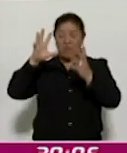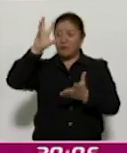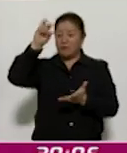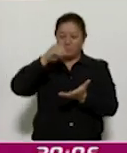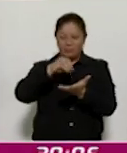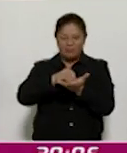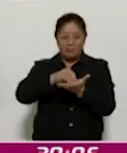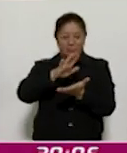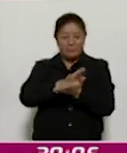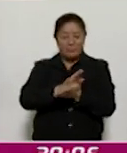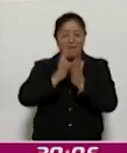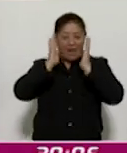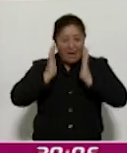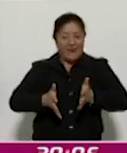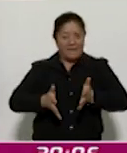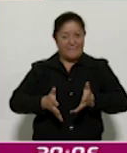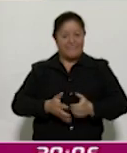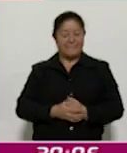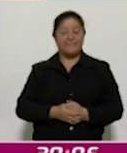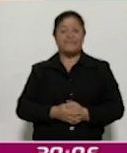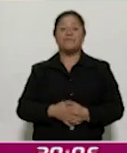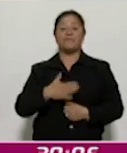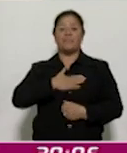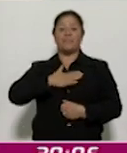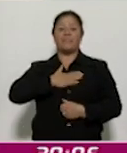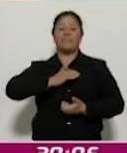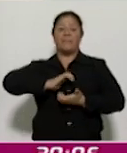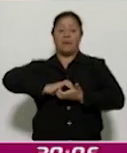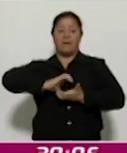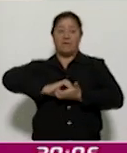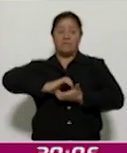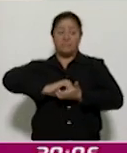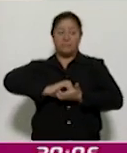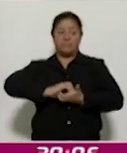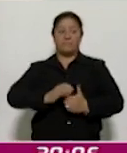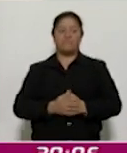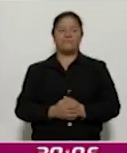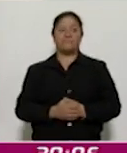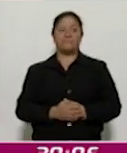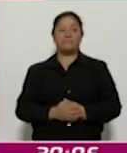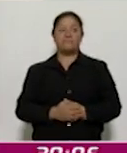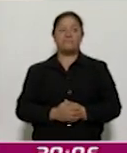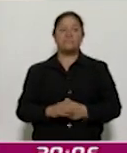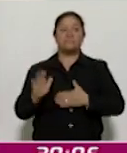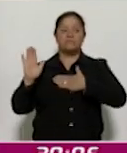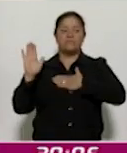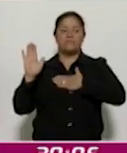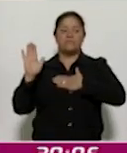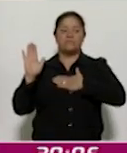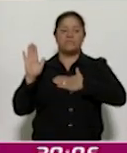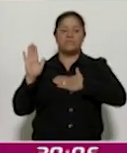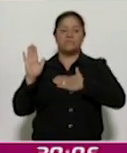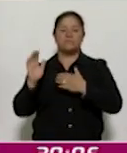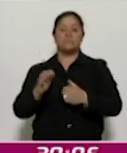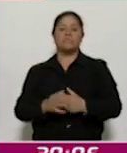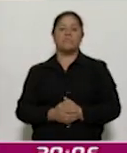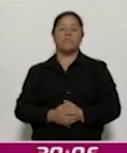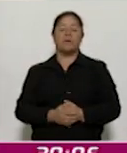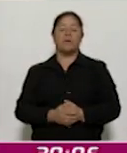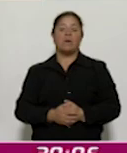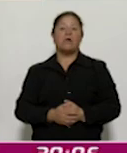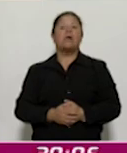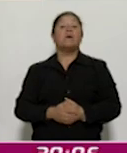realidad. Desde el Conalep, estamos comprometidos para proporcionarles